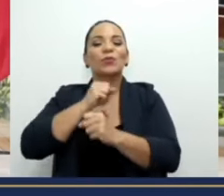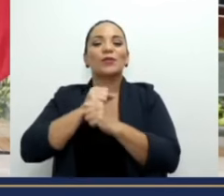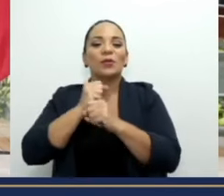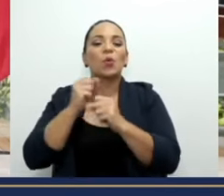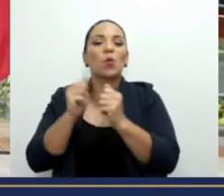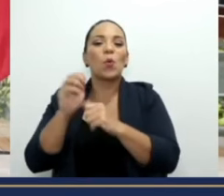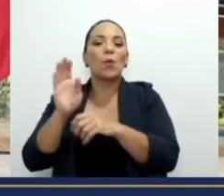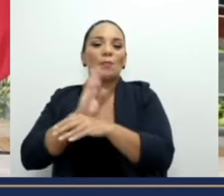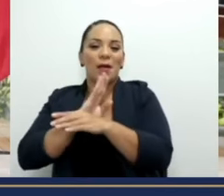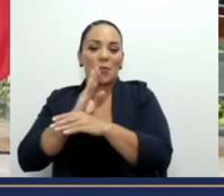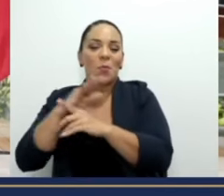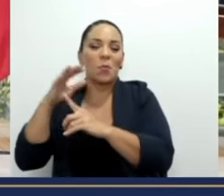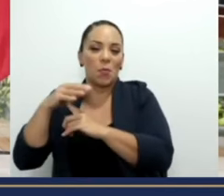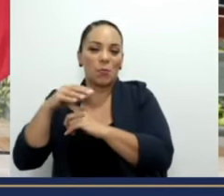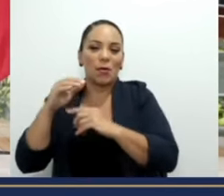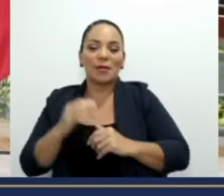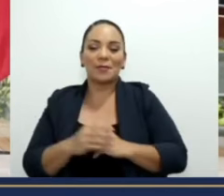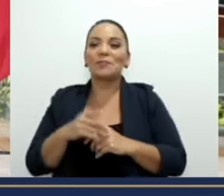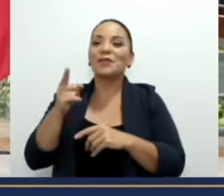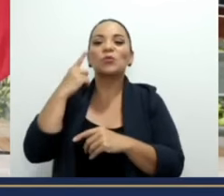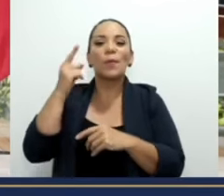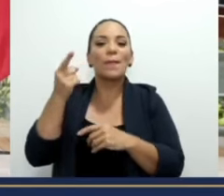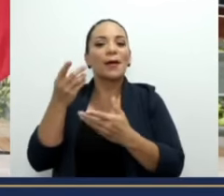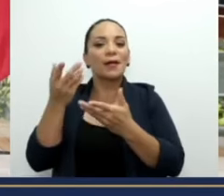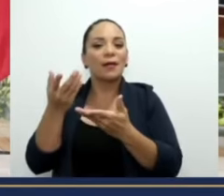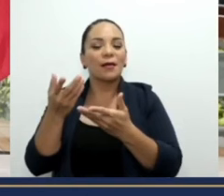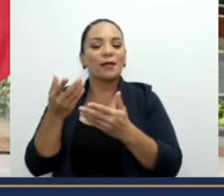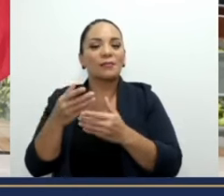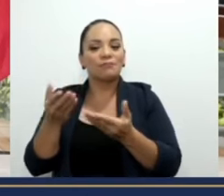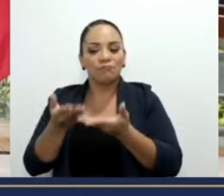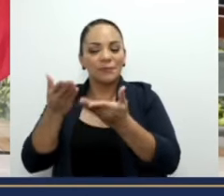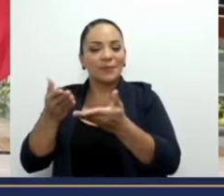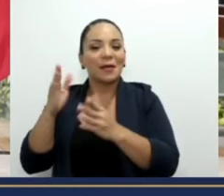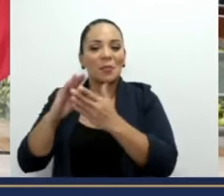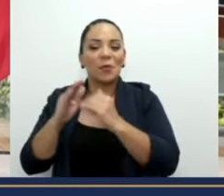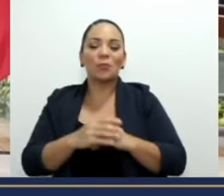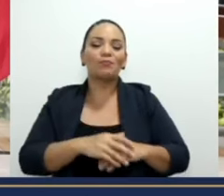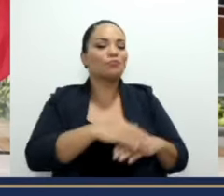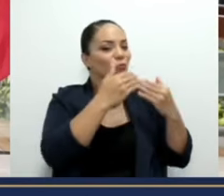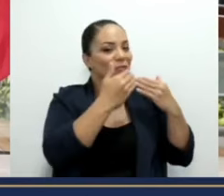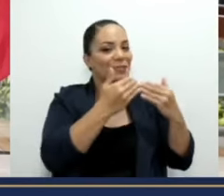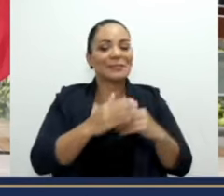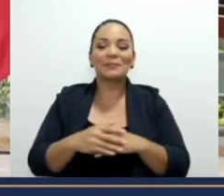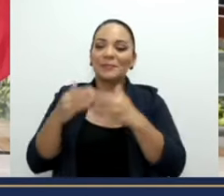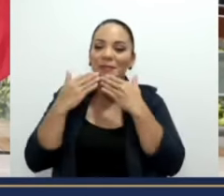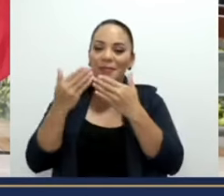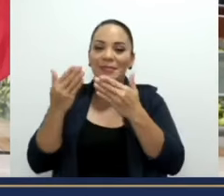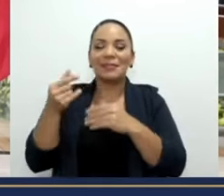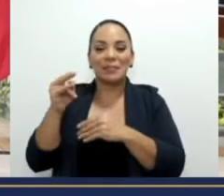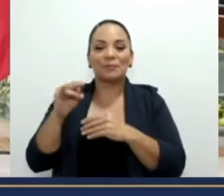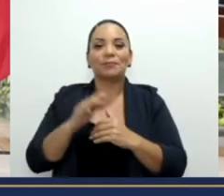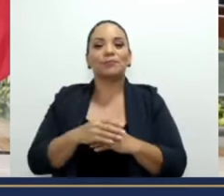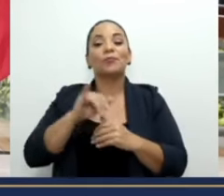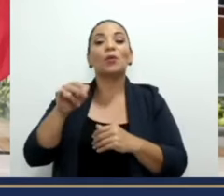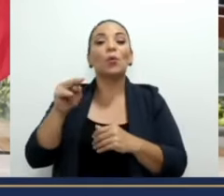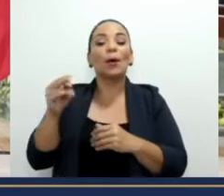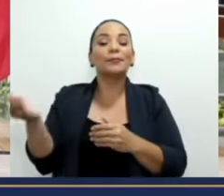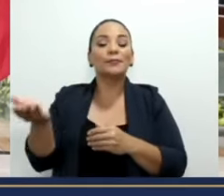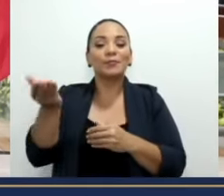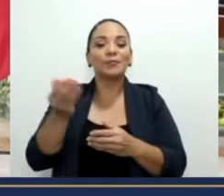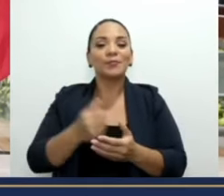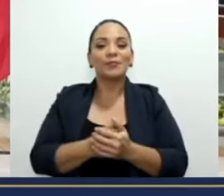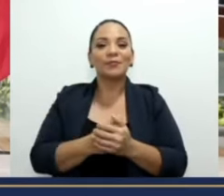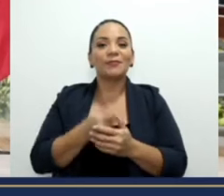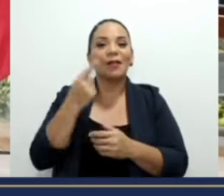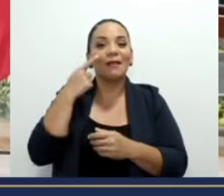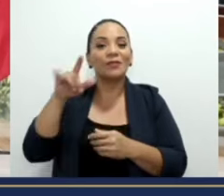Popular, que es para llevarlo hacia el pueblo. Muchas gracias. Gracias, señora Gina, don Juan. A ver si encuentran tres